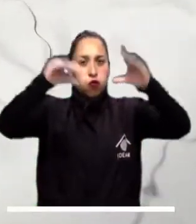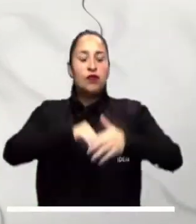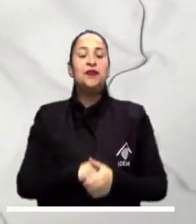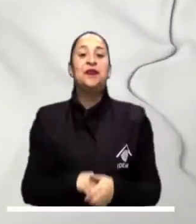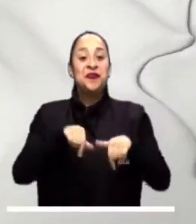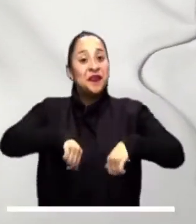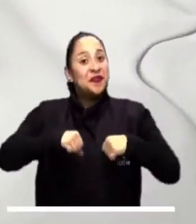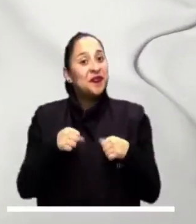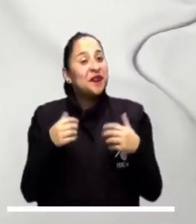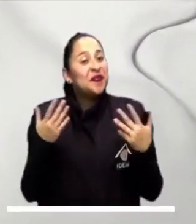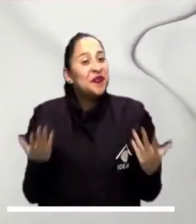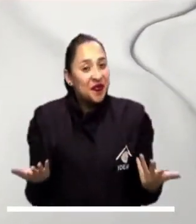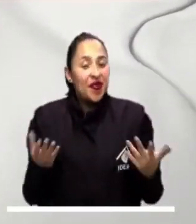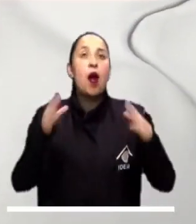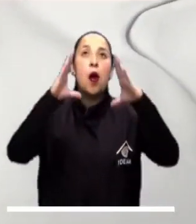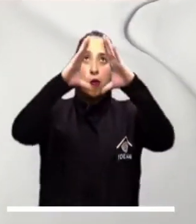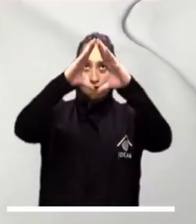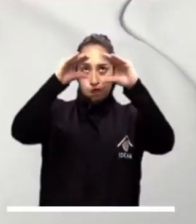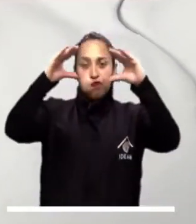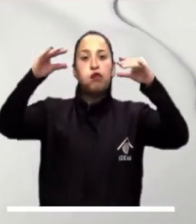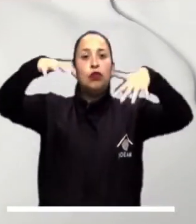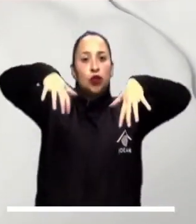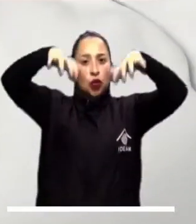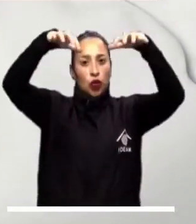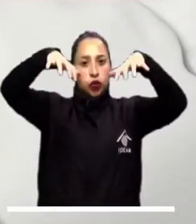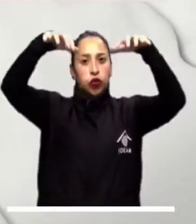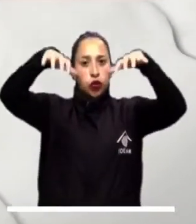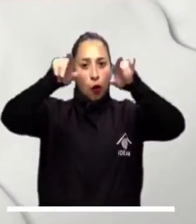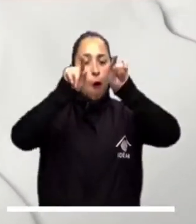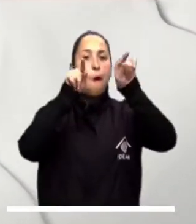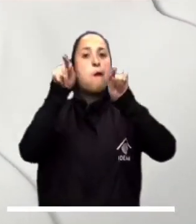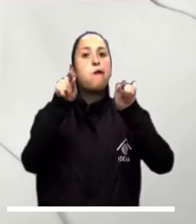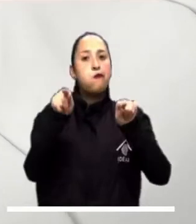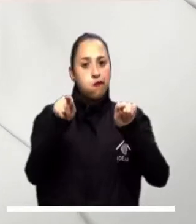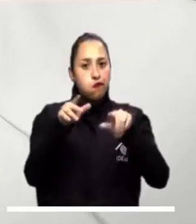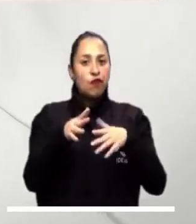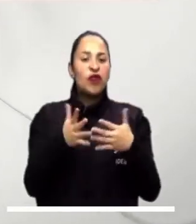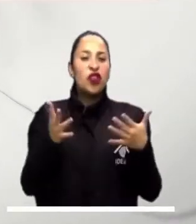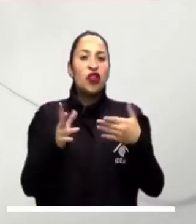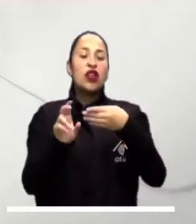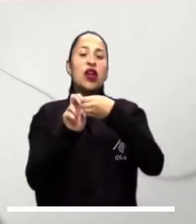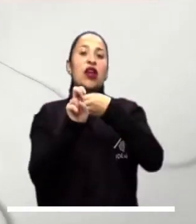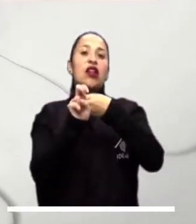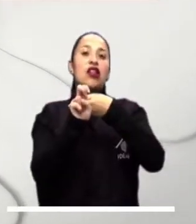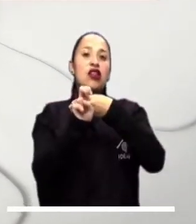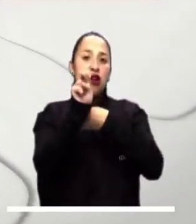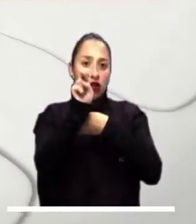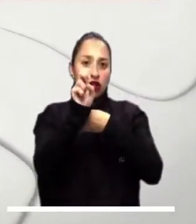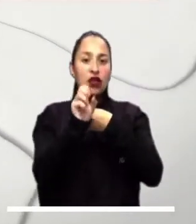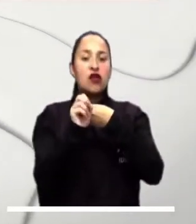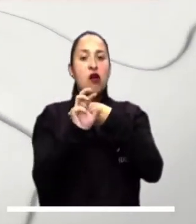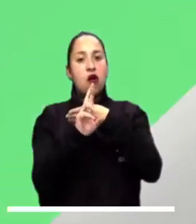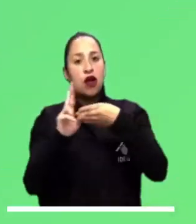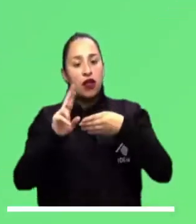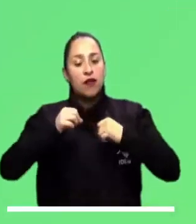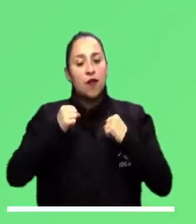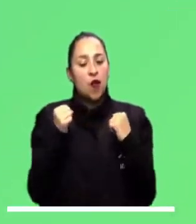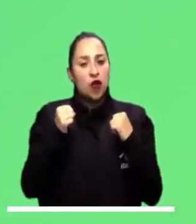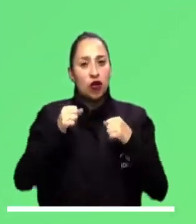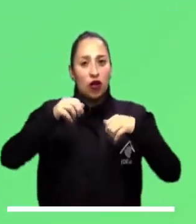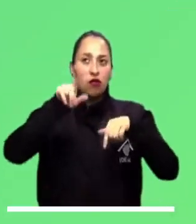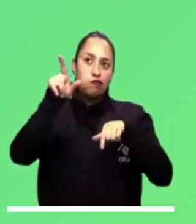La capital se mantendrá cubierta por nubes y lloviznas ocasionales podrían visitar sectores del norte y oriente de la ciudad.